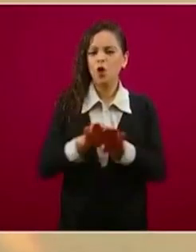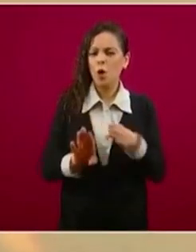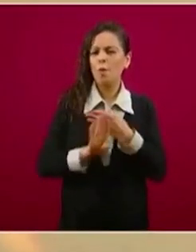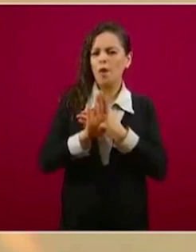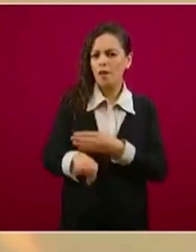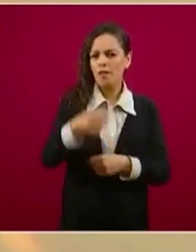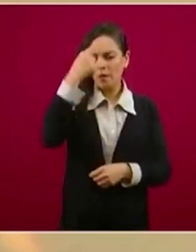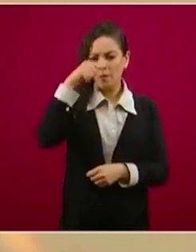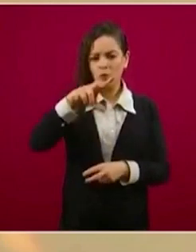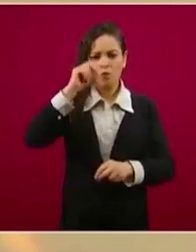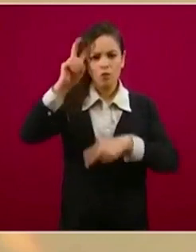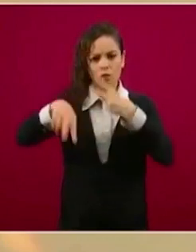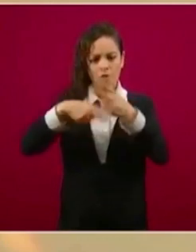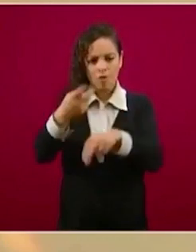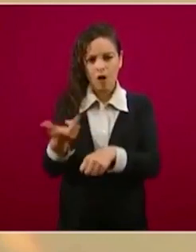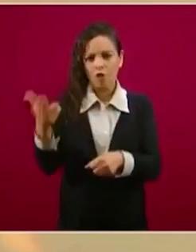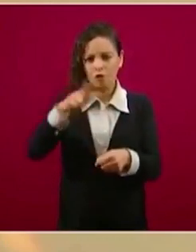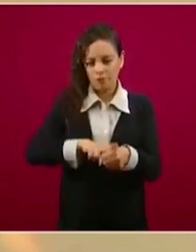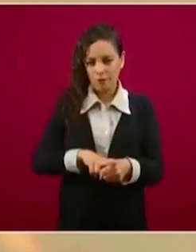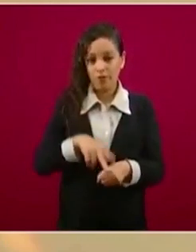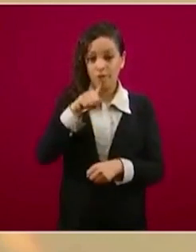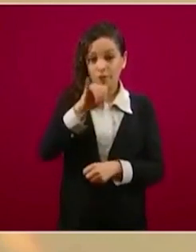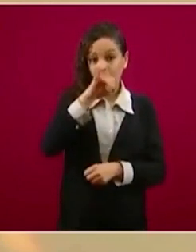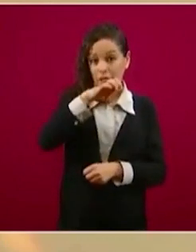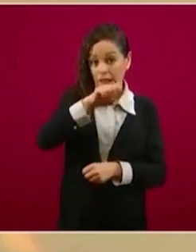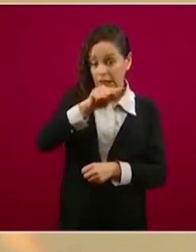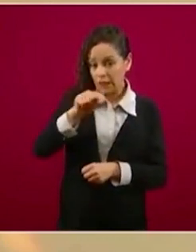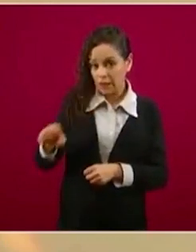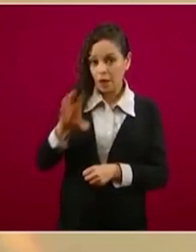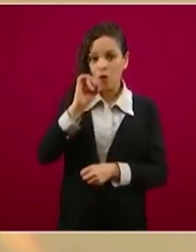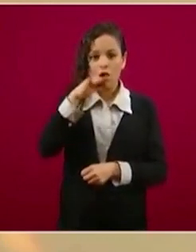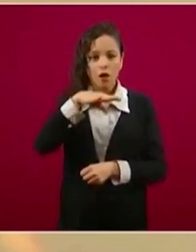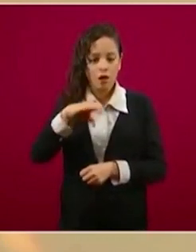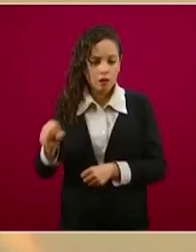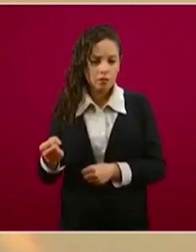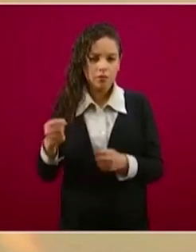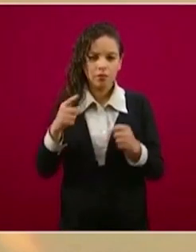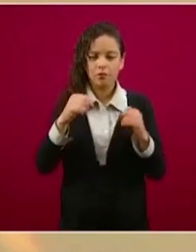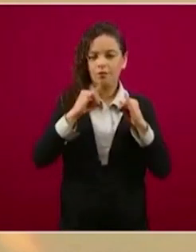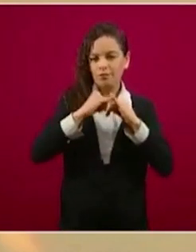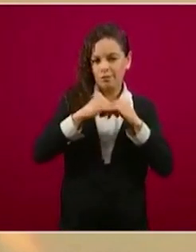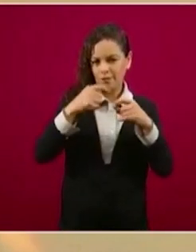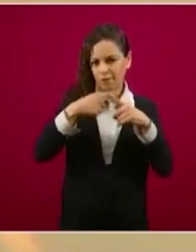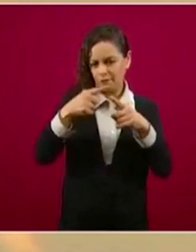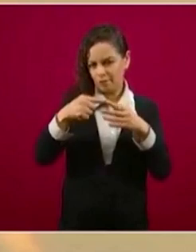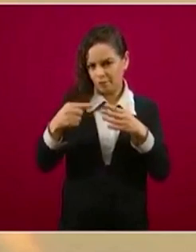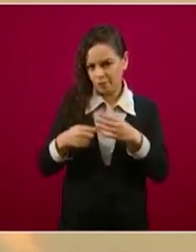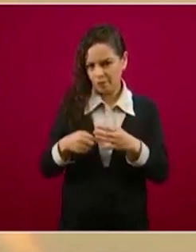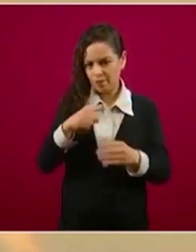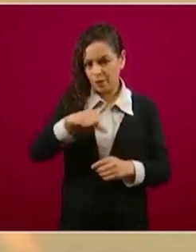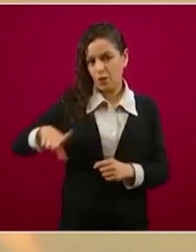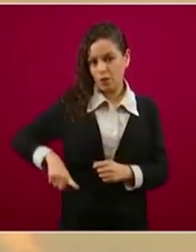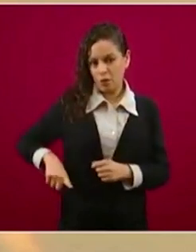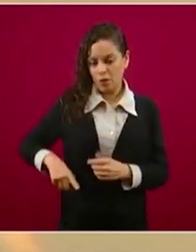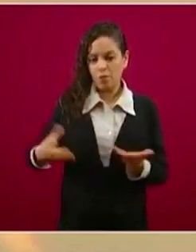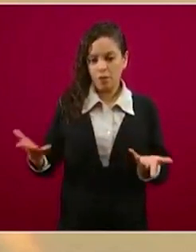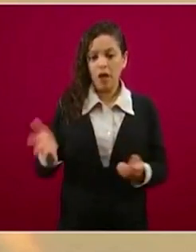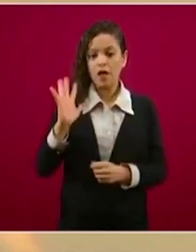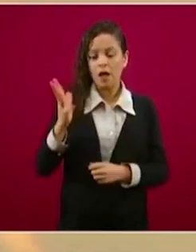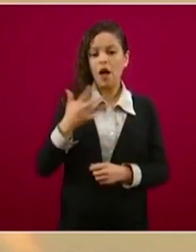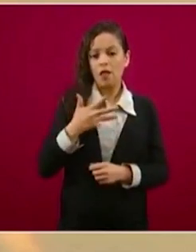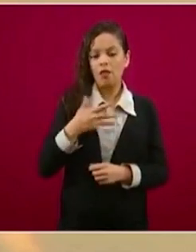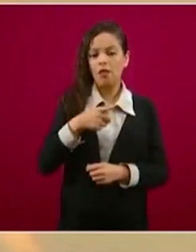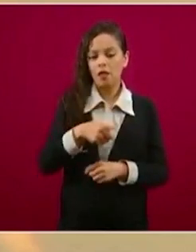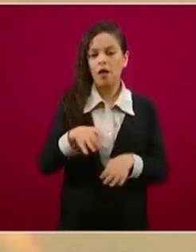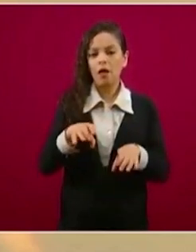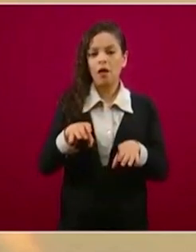Si tú te atiendes en el Seguro Social o en el Issste, las instituciones públicas de seguridad social, se han contemplado los mecanismos para que te